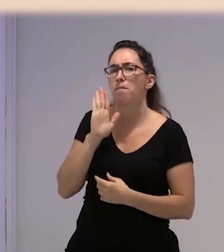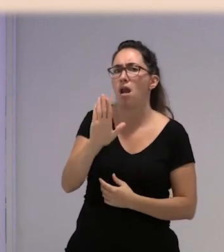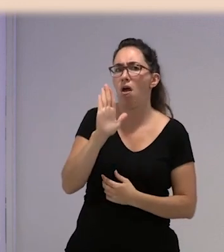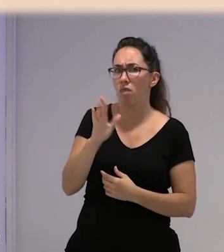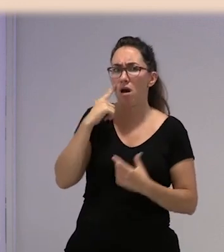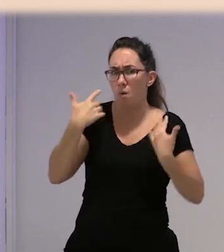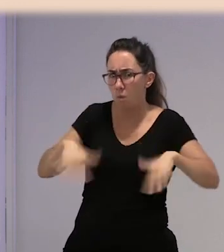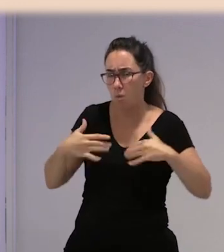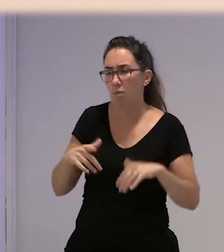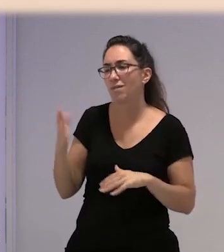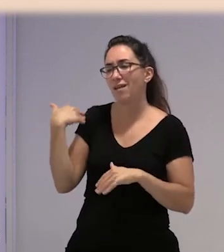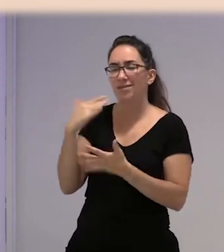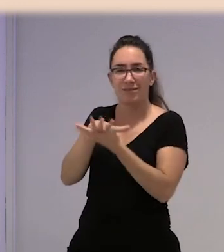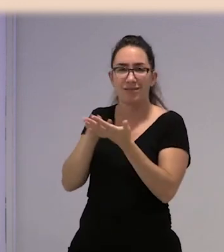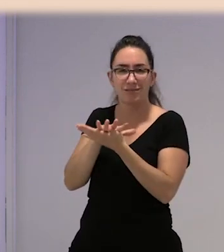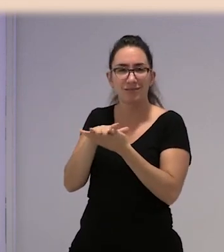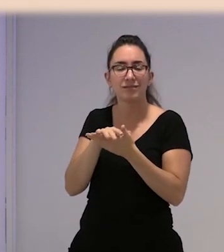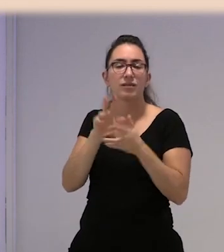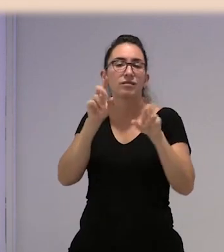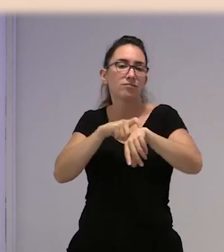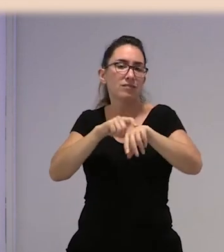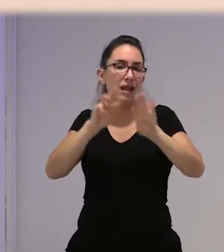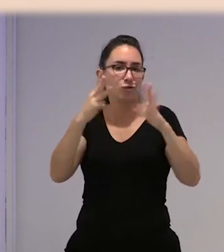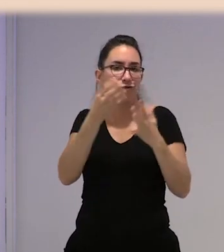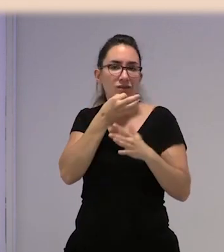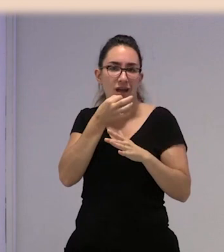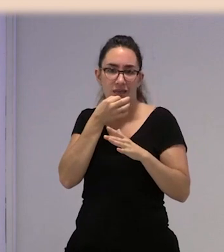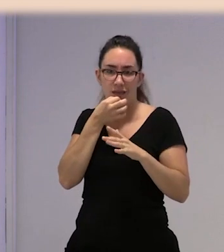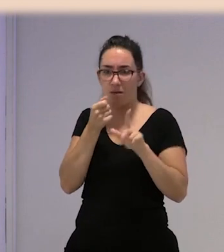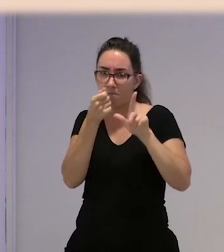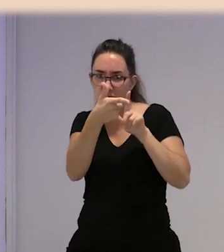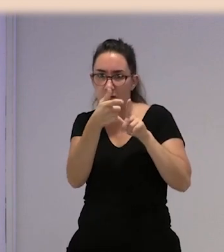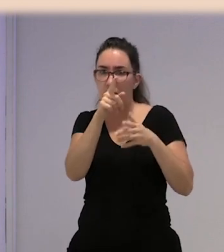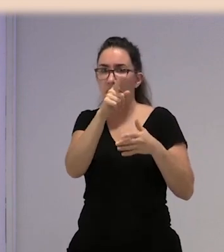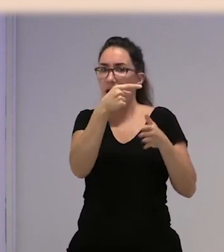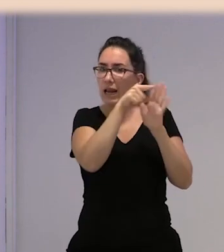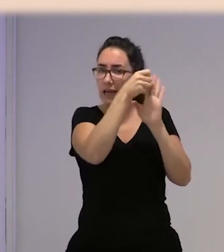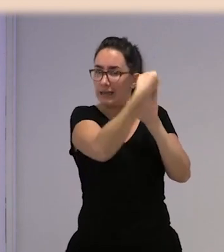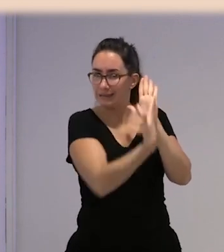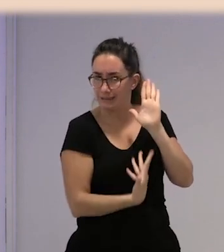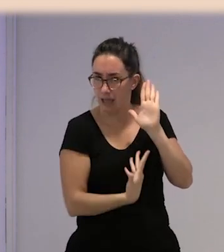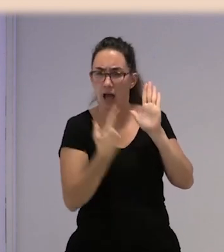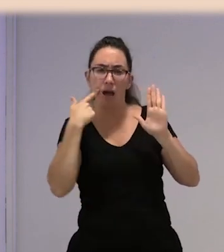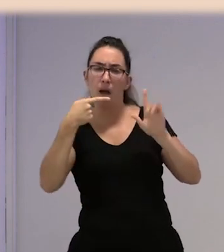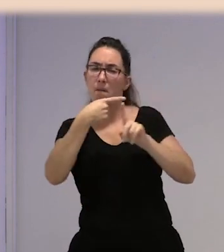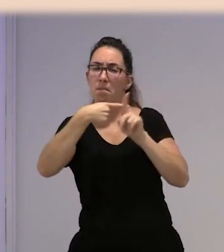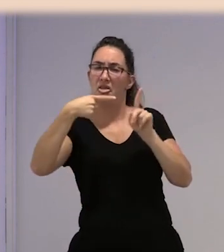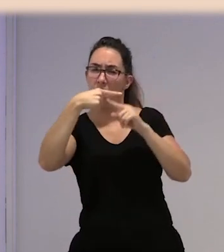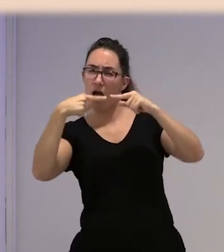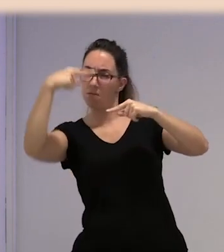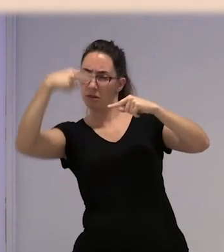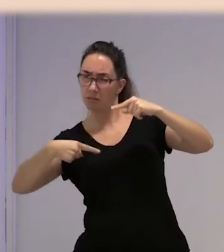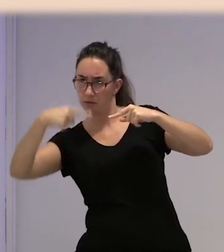esas listas que se mandan a las 8 de la tarde, en las que una está por encima o por debajo de la media, pero también me contabais, por ejemplo, Nayar, que a